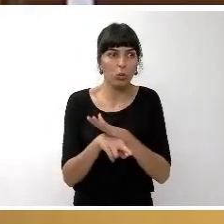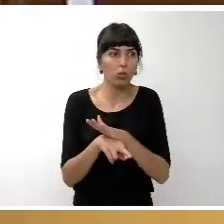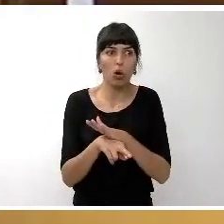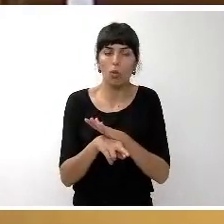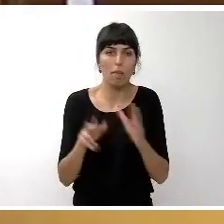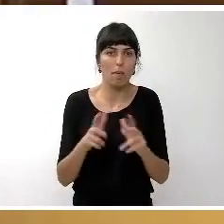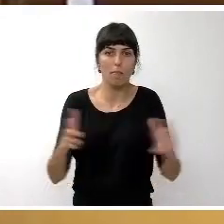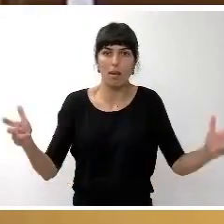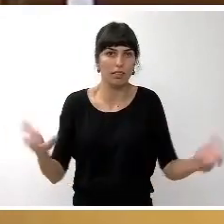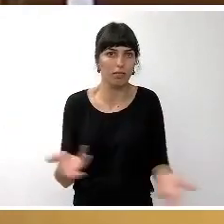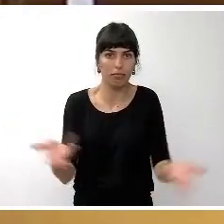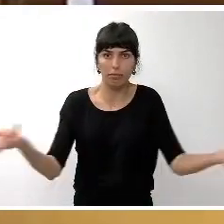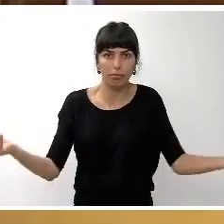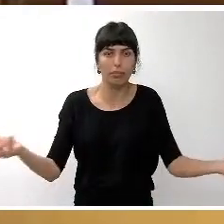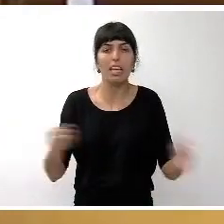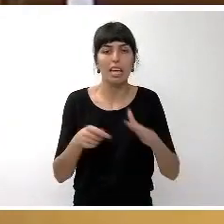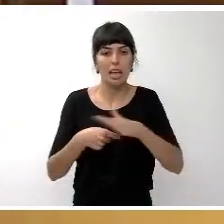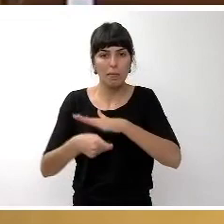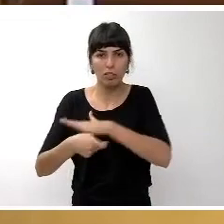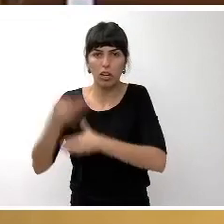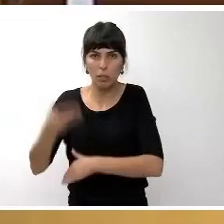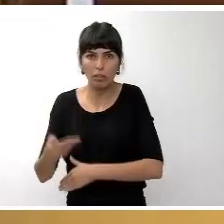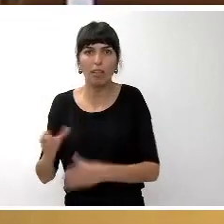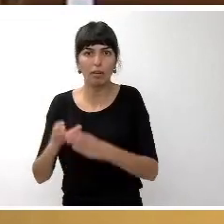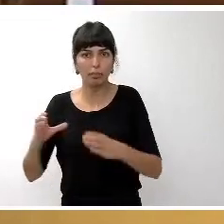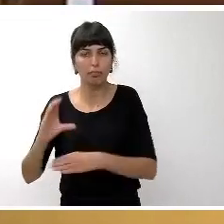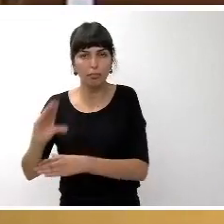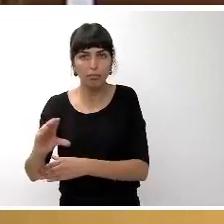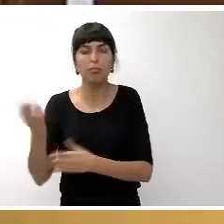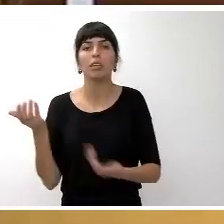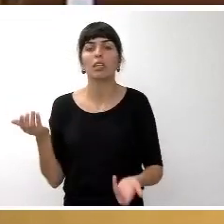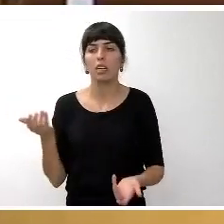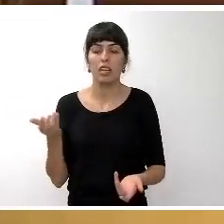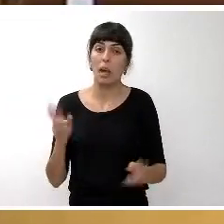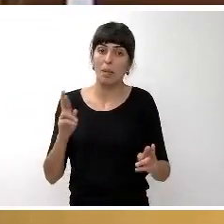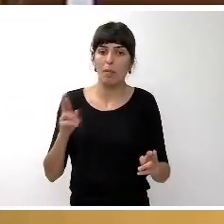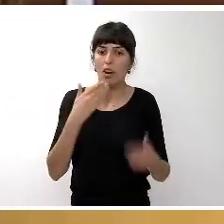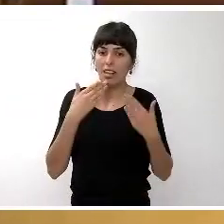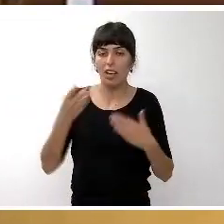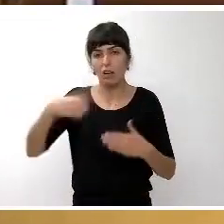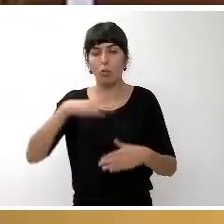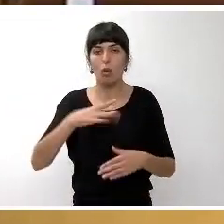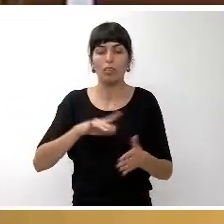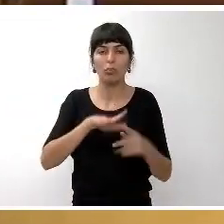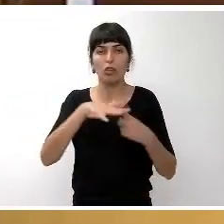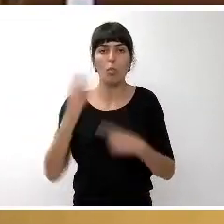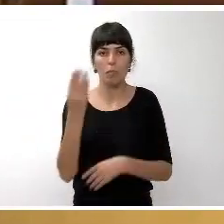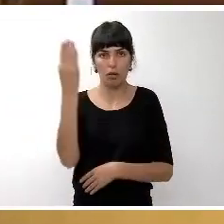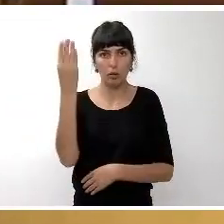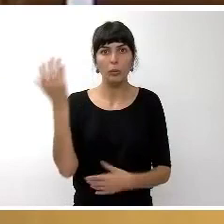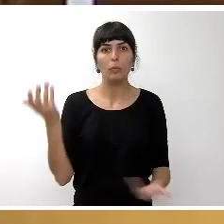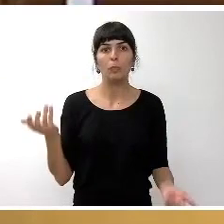más del doble del presupuesto, con inversiones importantes que esperamos nos ayuden a paliar la situación. Yo creo que,